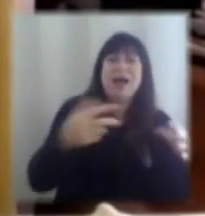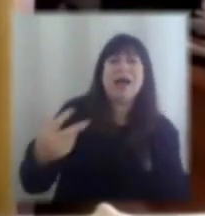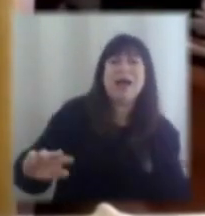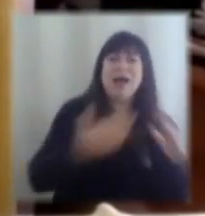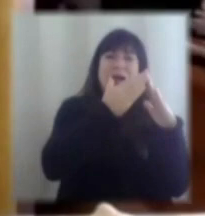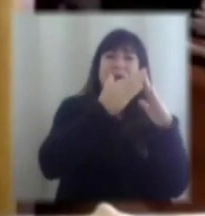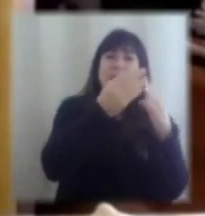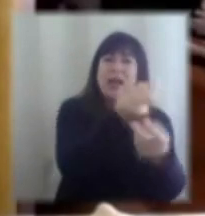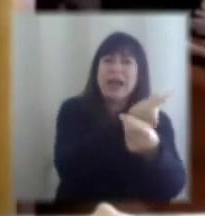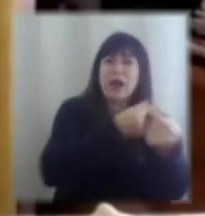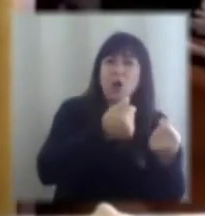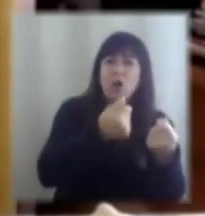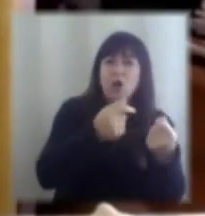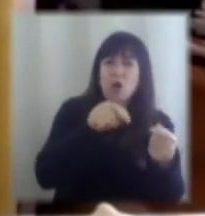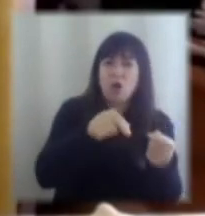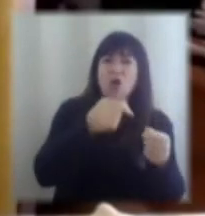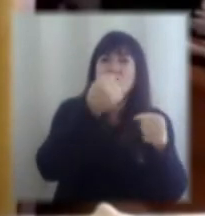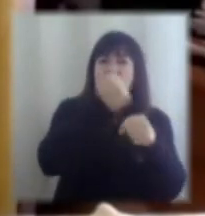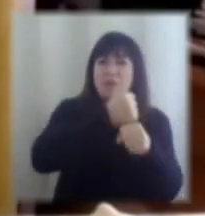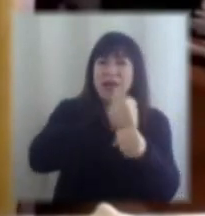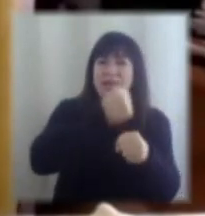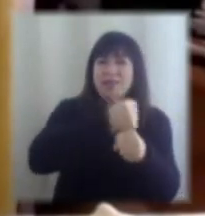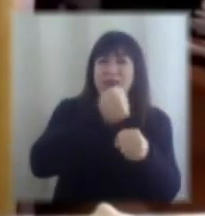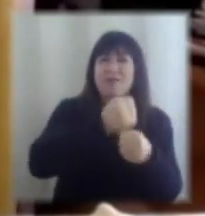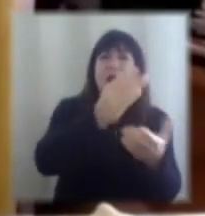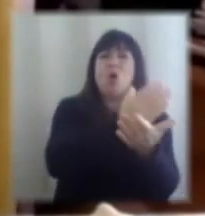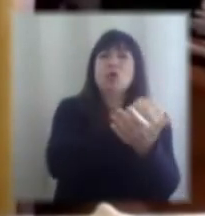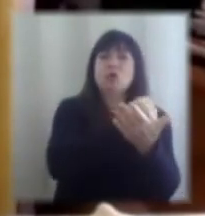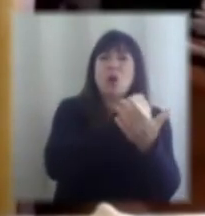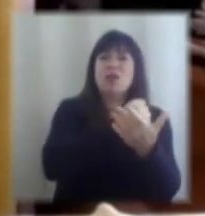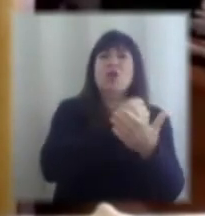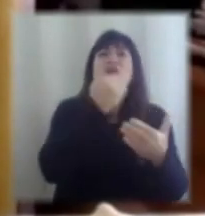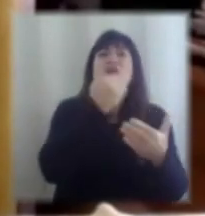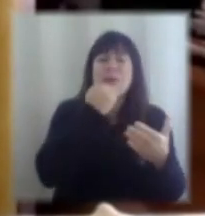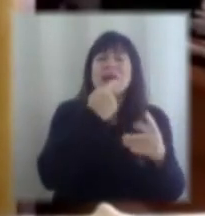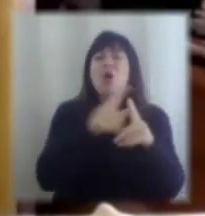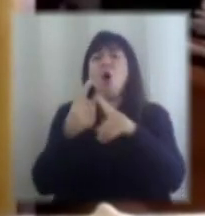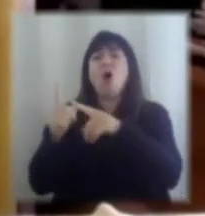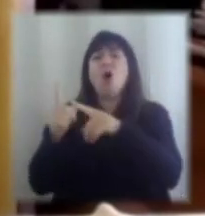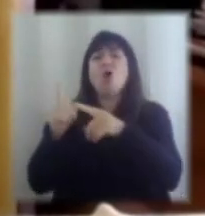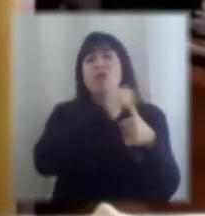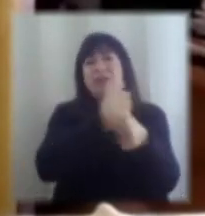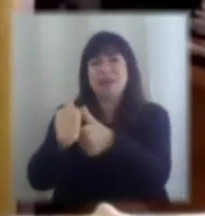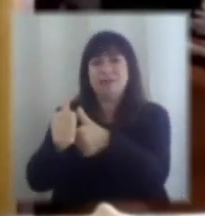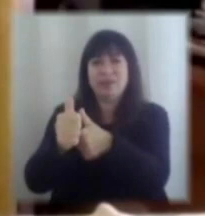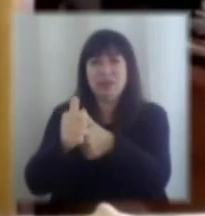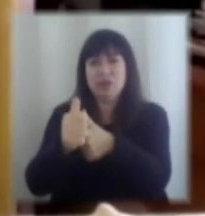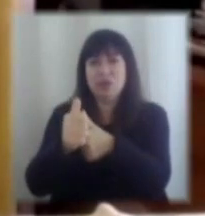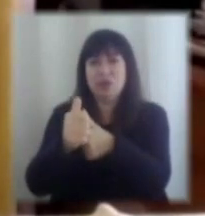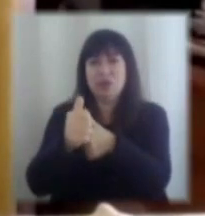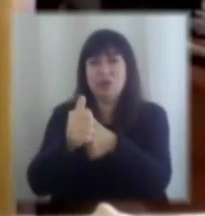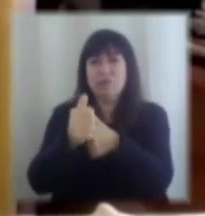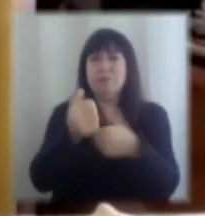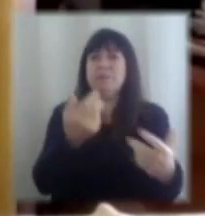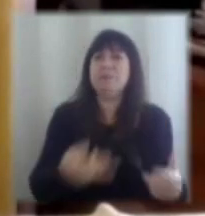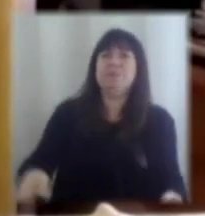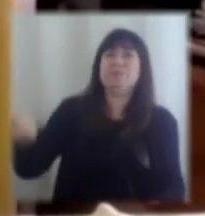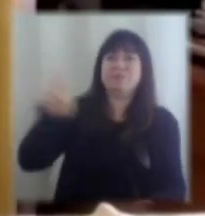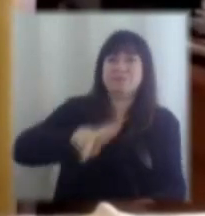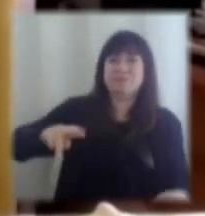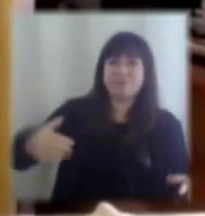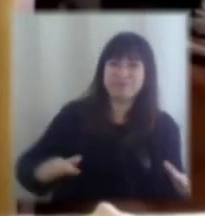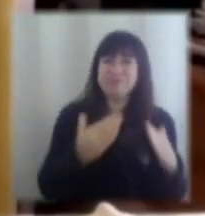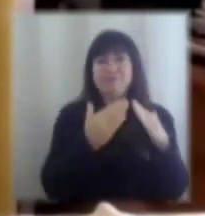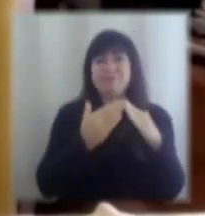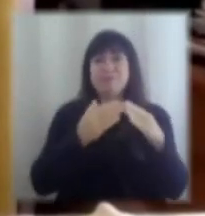económica, del empleo, de los ingresos, y también otro desafío fundamental, de reconversión de empleo. Acá hay